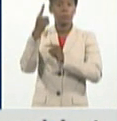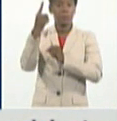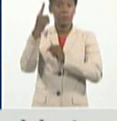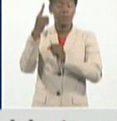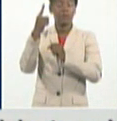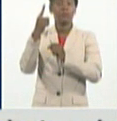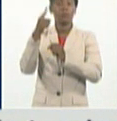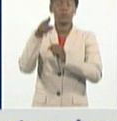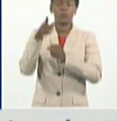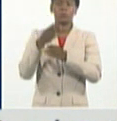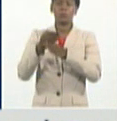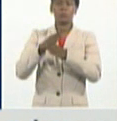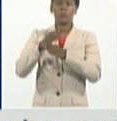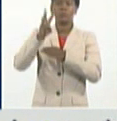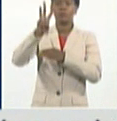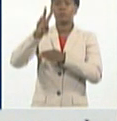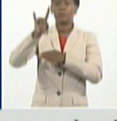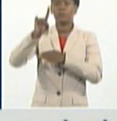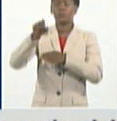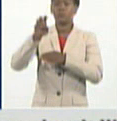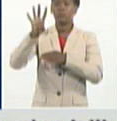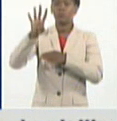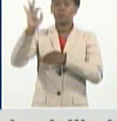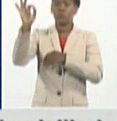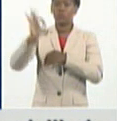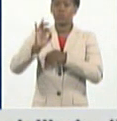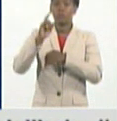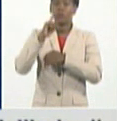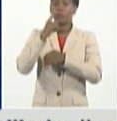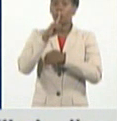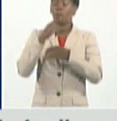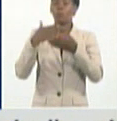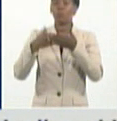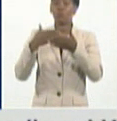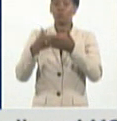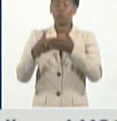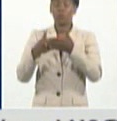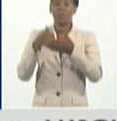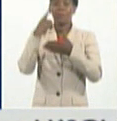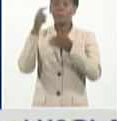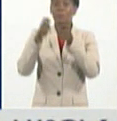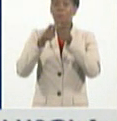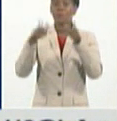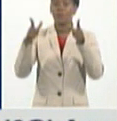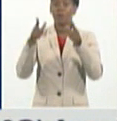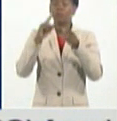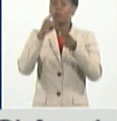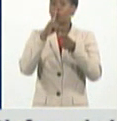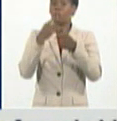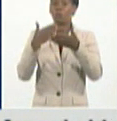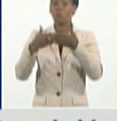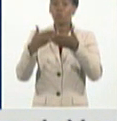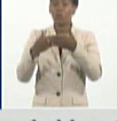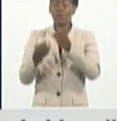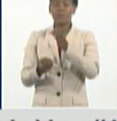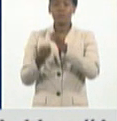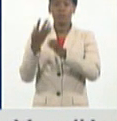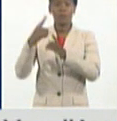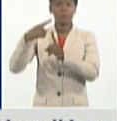.4% de todas las muestras que se procesaron resultaron positivas a la COVID-19.